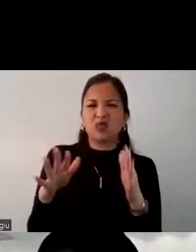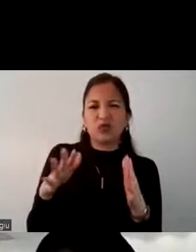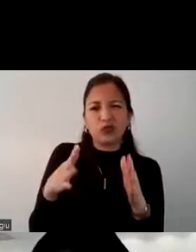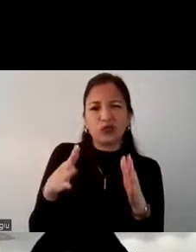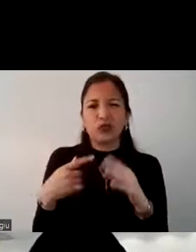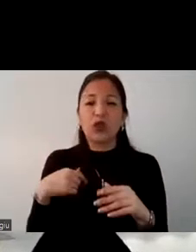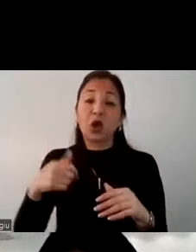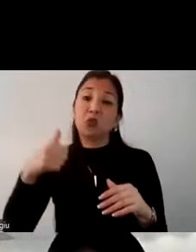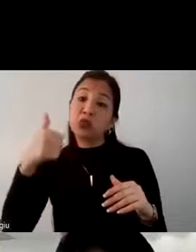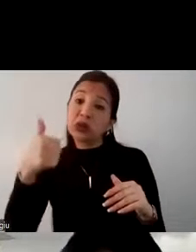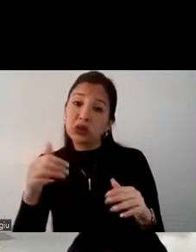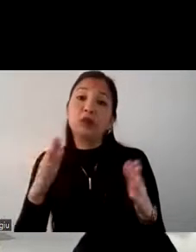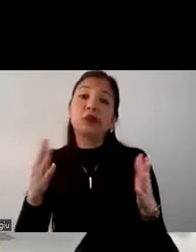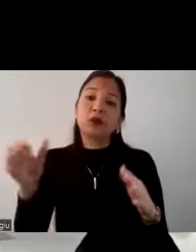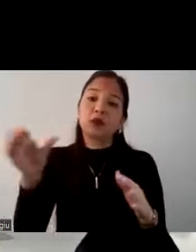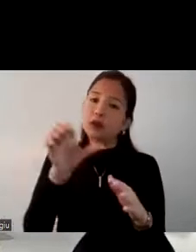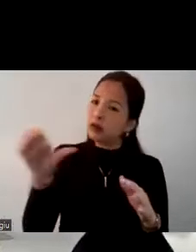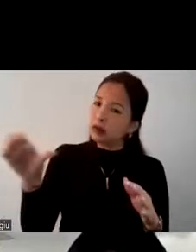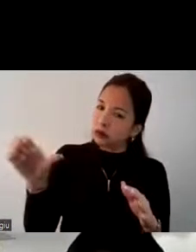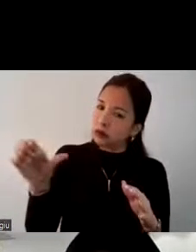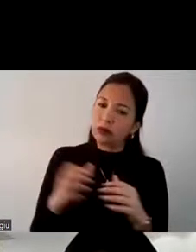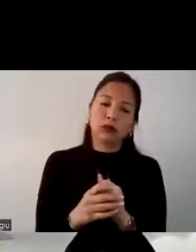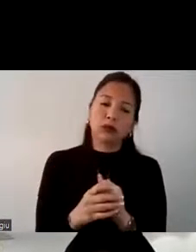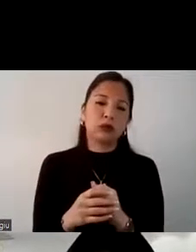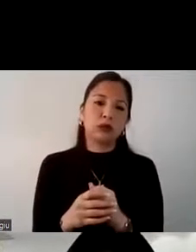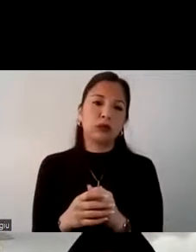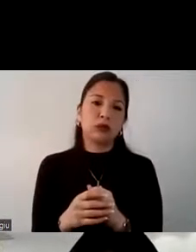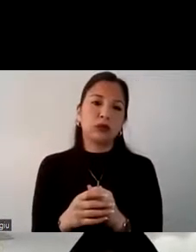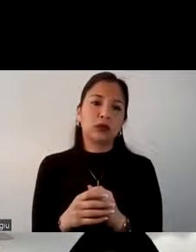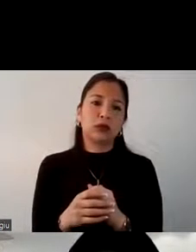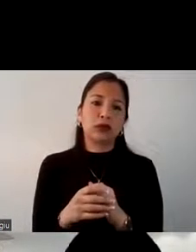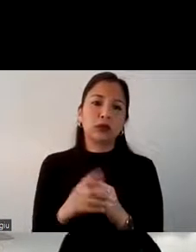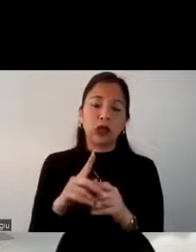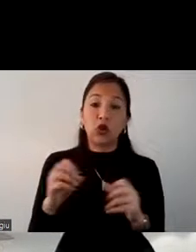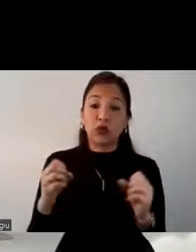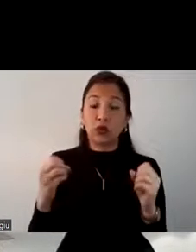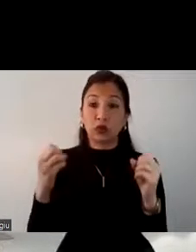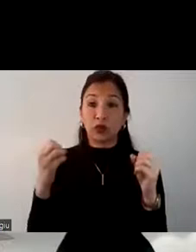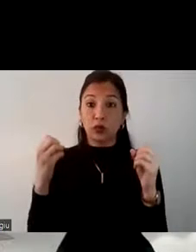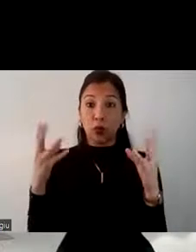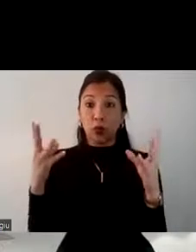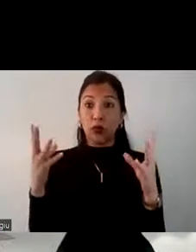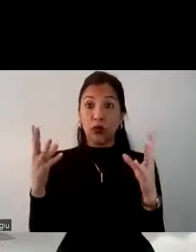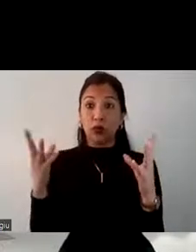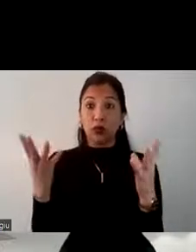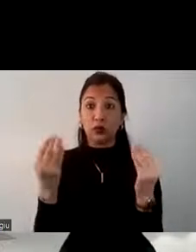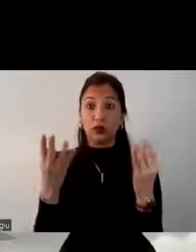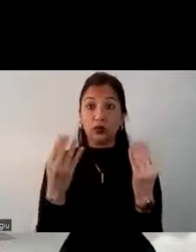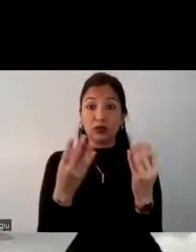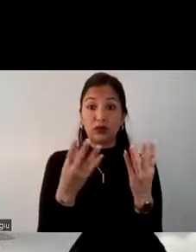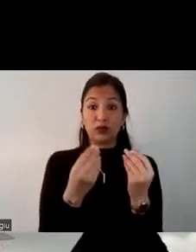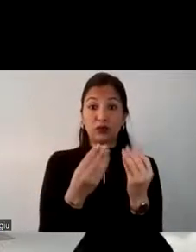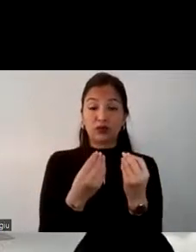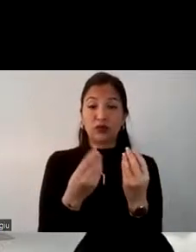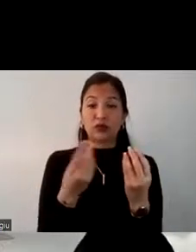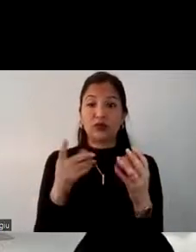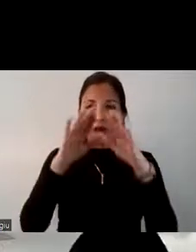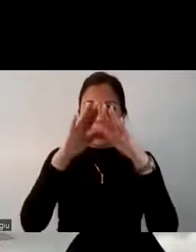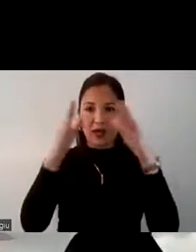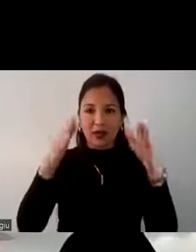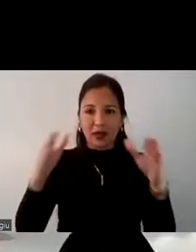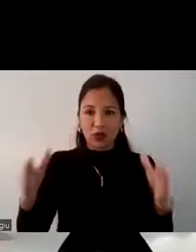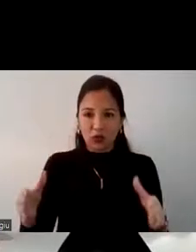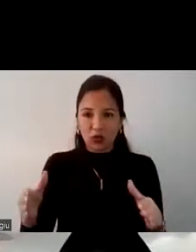un lado positivo y un lado negativo podemos ver que ellos resaltan mucho lo que es la arquitectura la